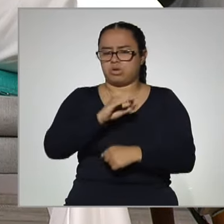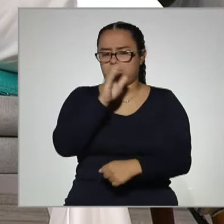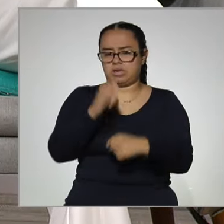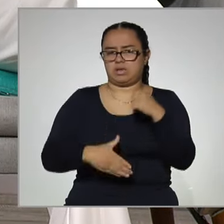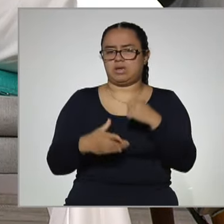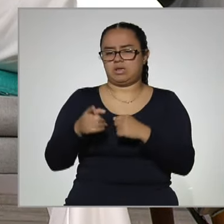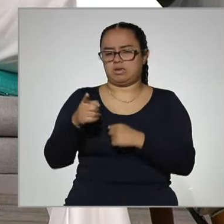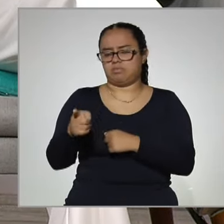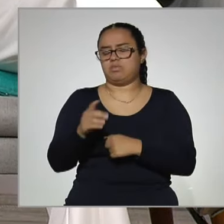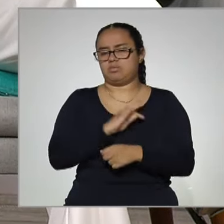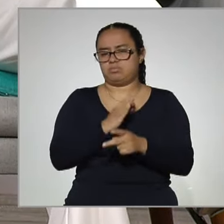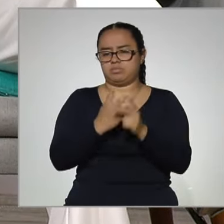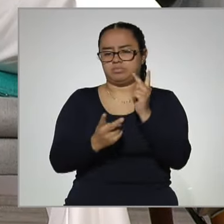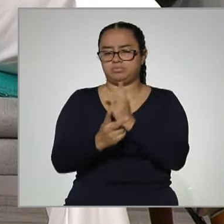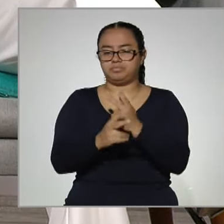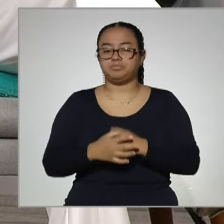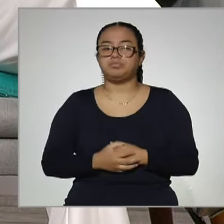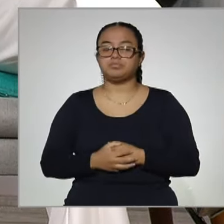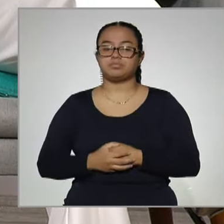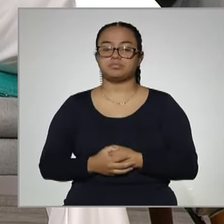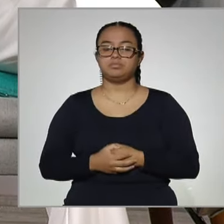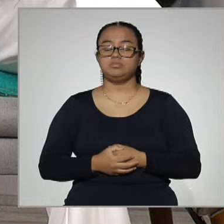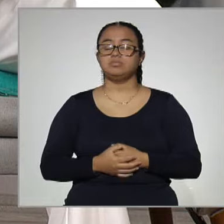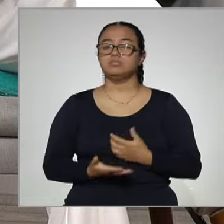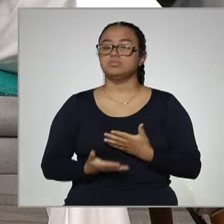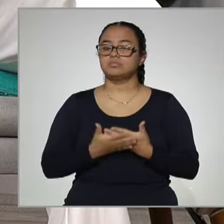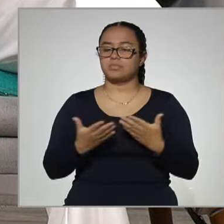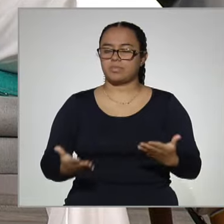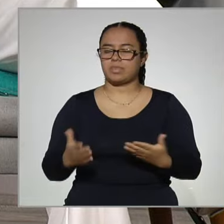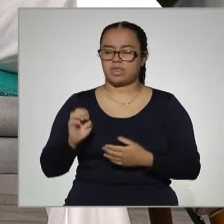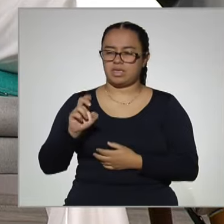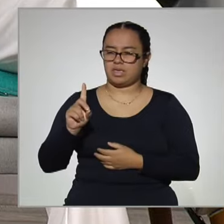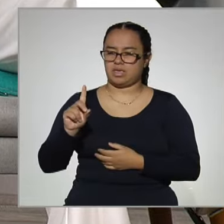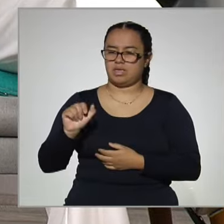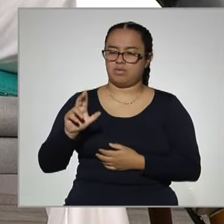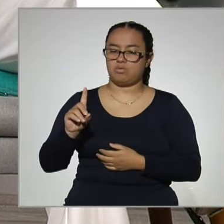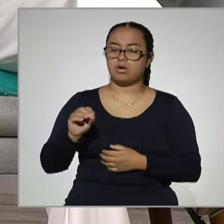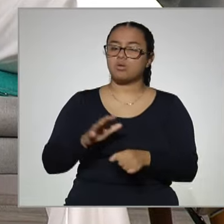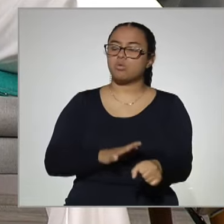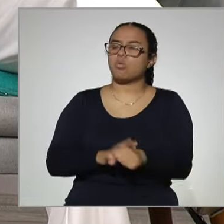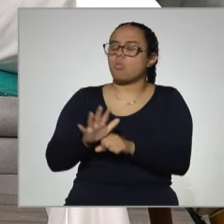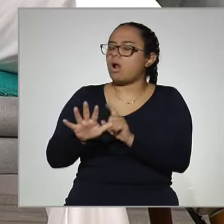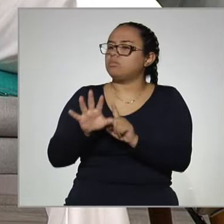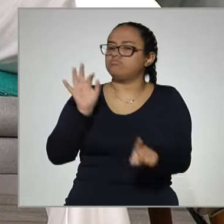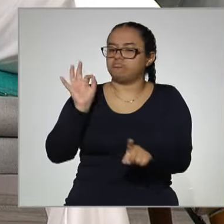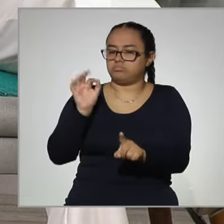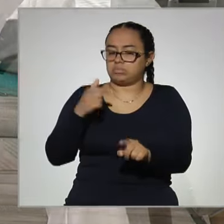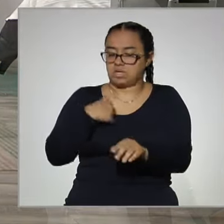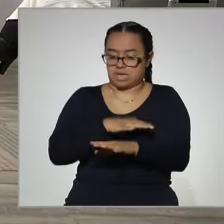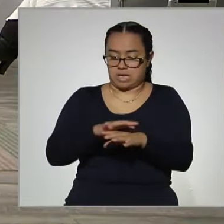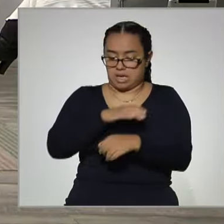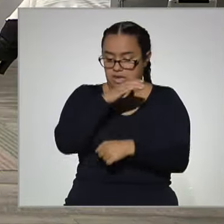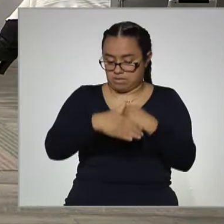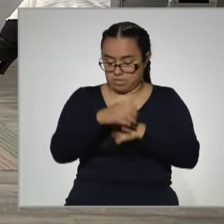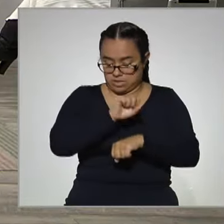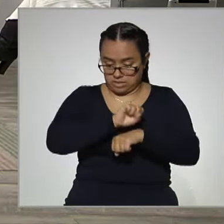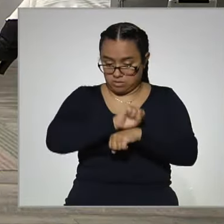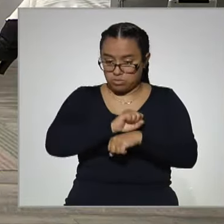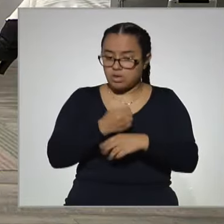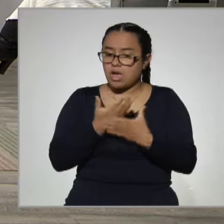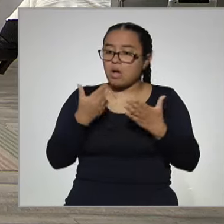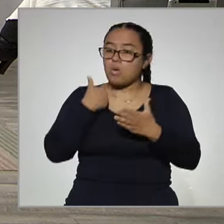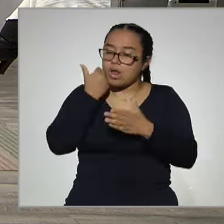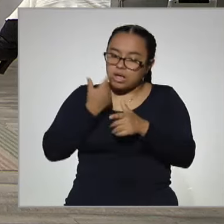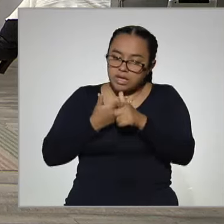media superior. Bien, háblanos, Eduardo, de las opciones. Terminé ya mi secundaria, quiero